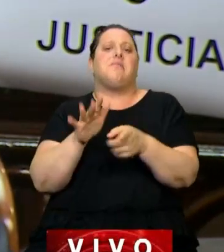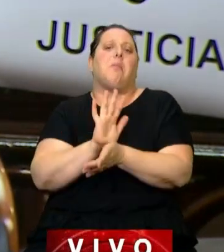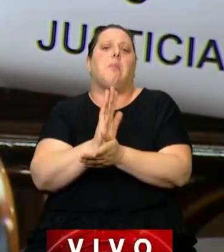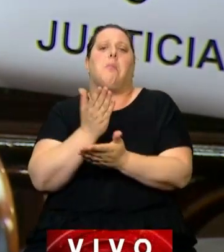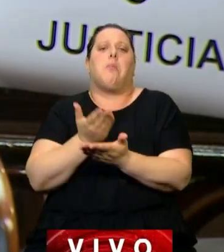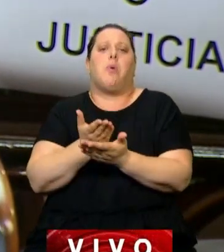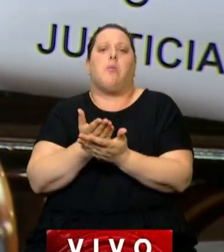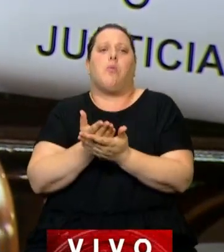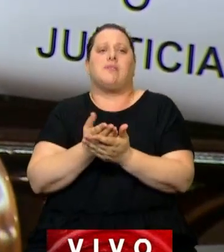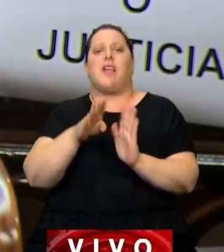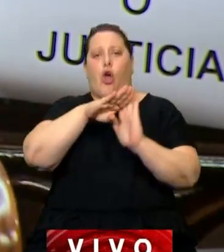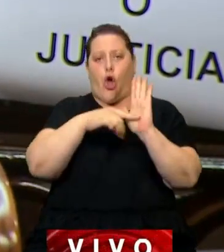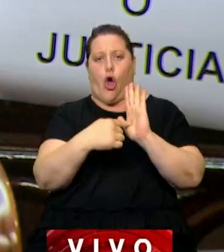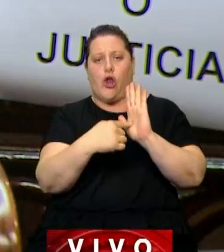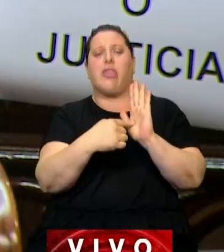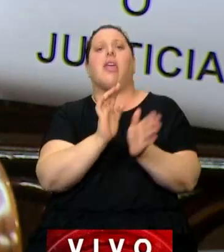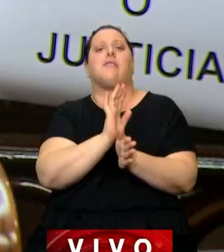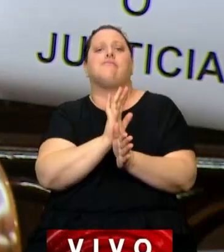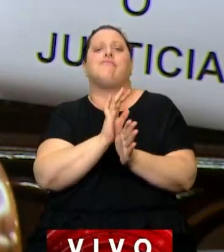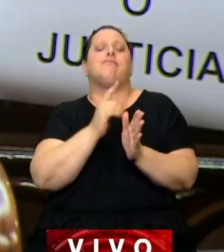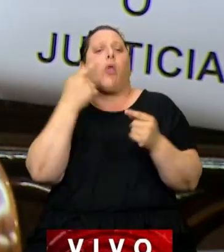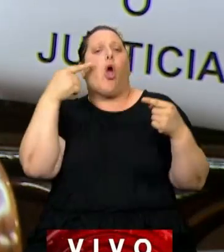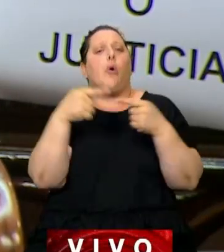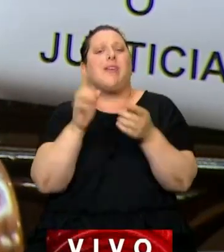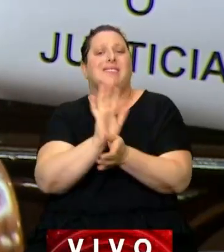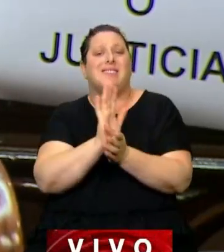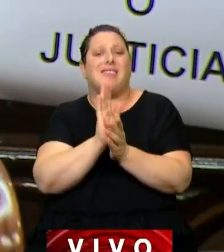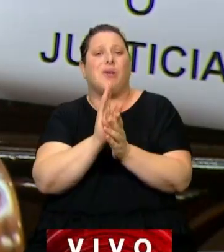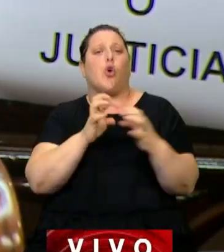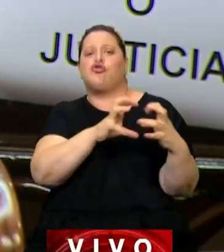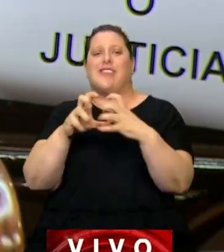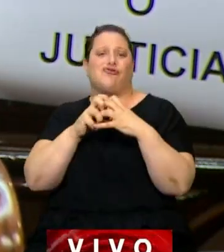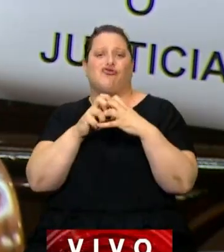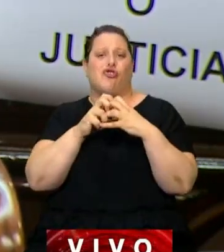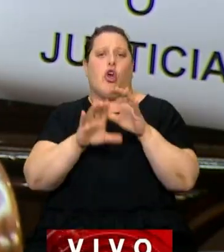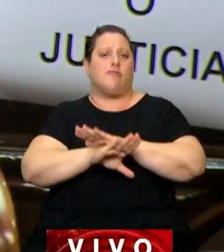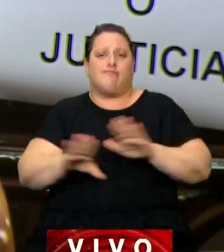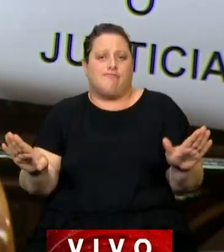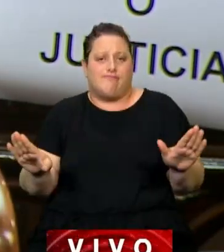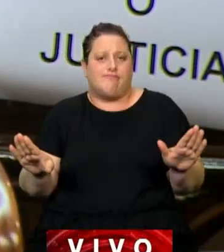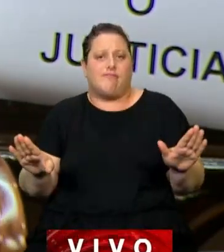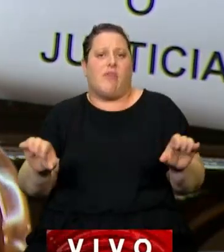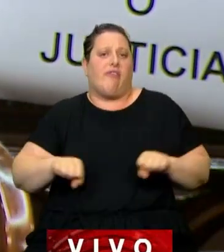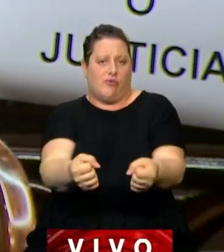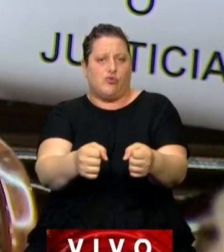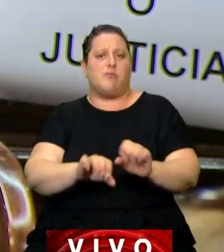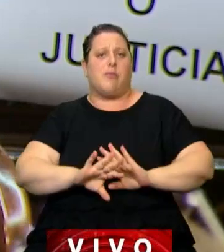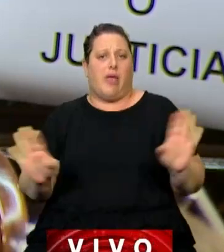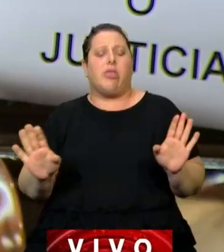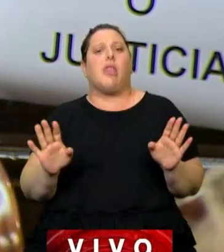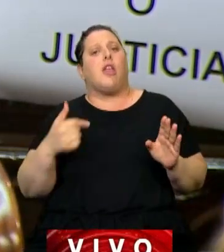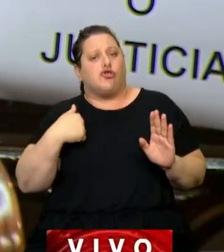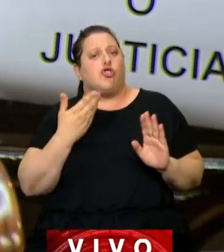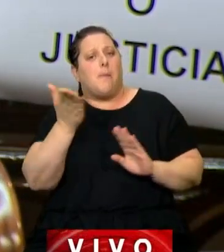alguno de los siguientes objetos. El 1 dice que se levante la sesión. Pido que se ponga en consideración esta moción de orden